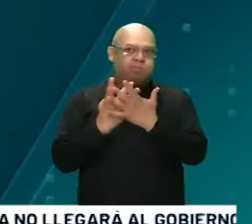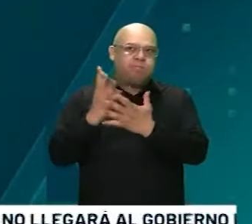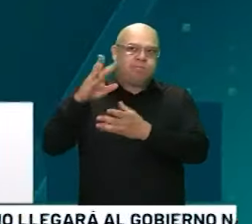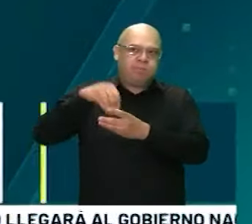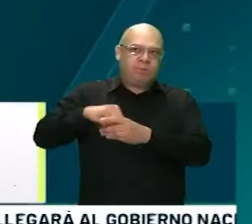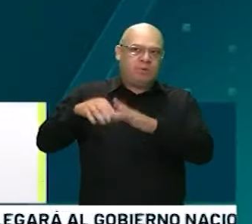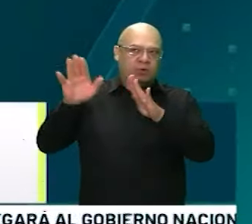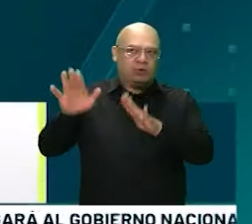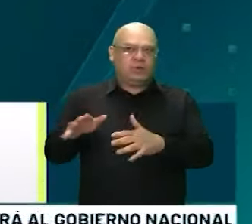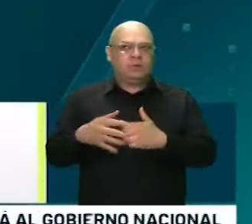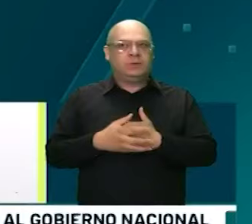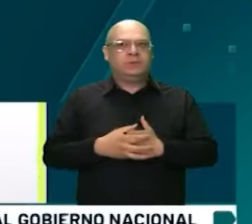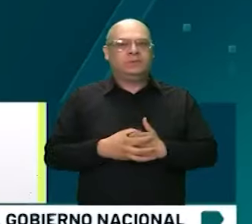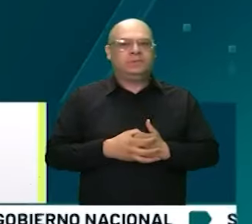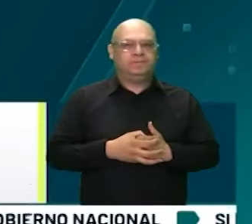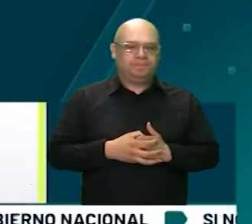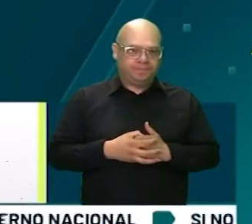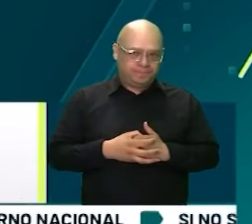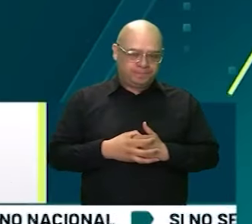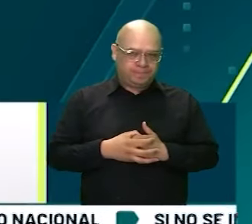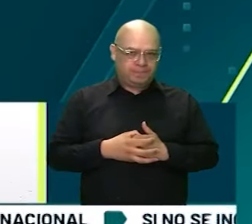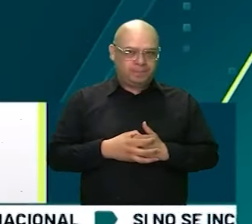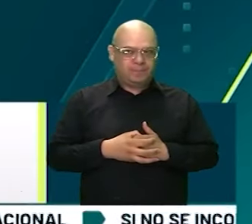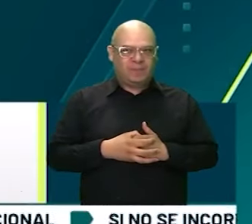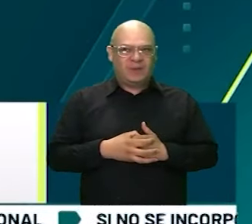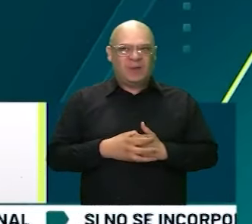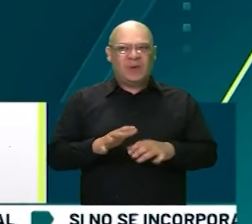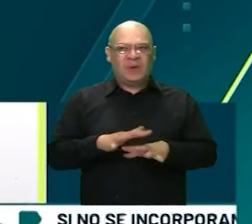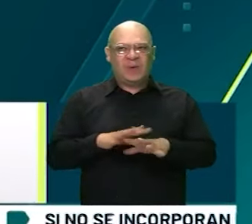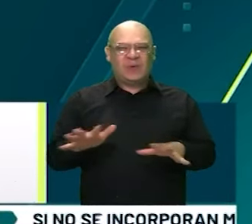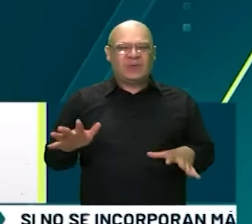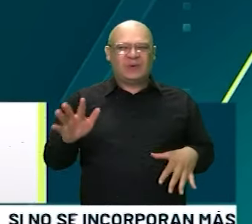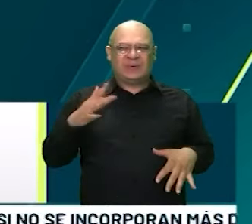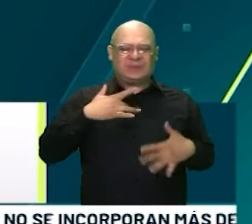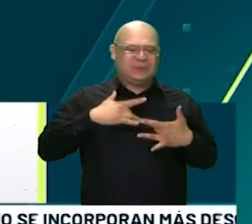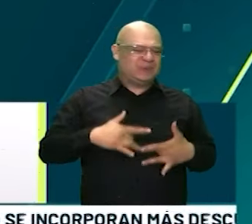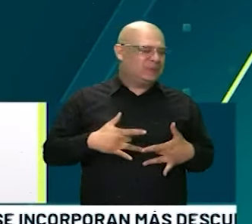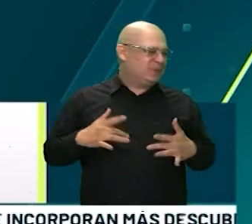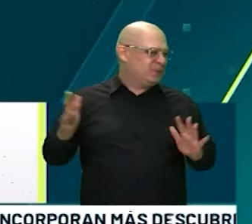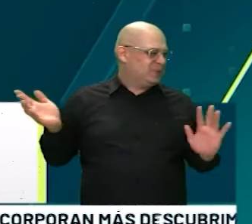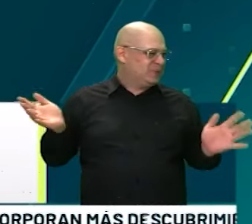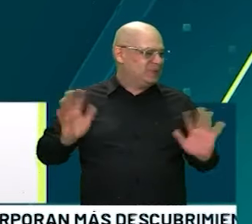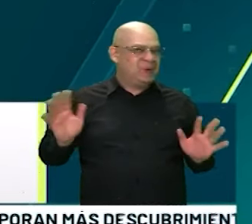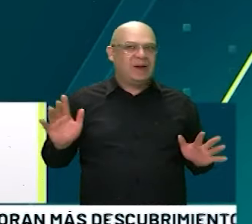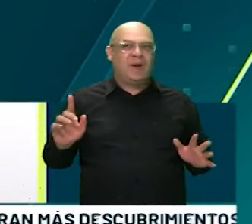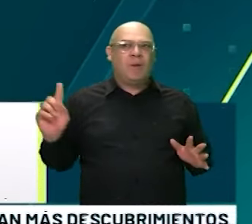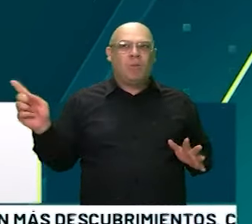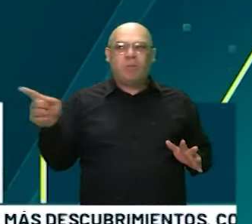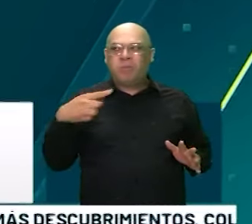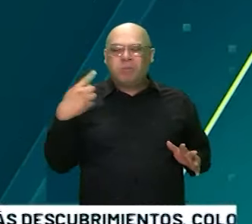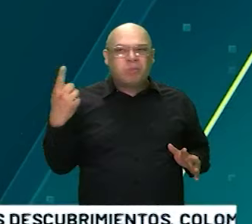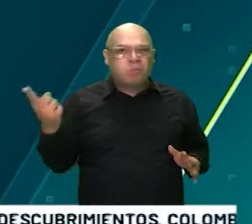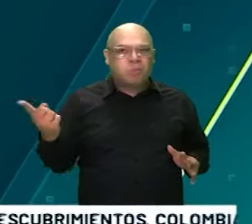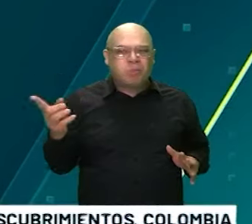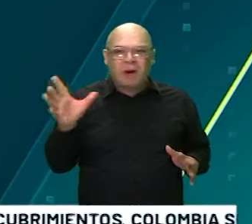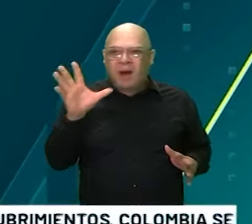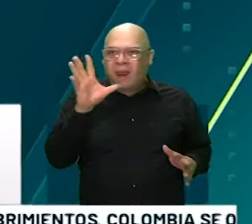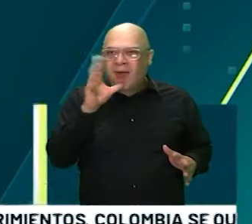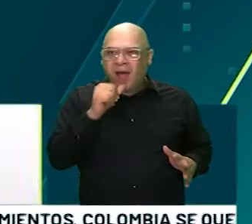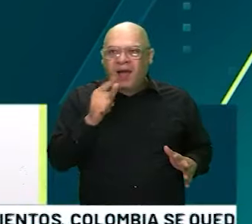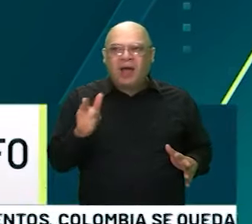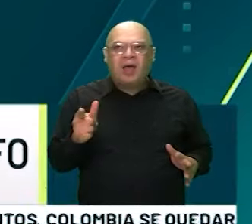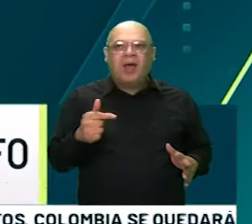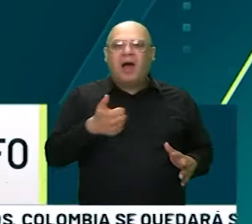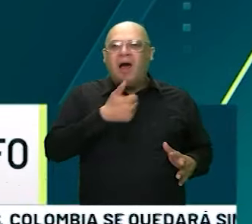una aberración, todo es indignante, empezando porque ni siquiera tienen su líquido,